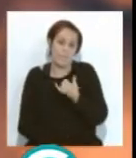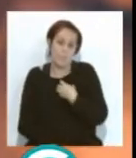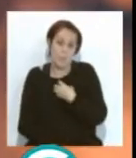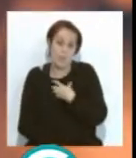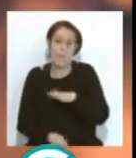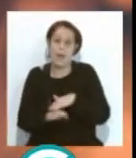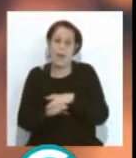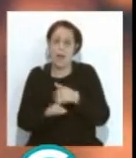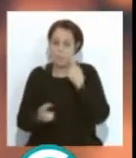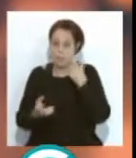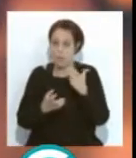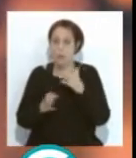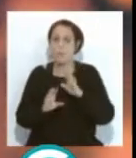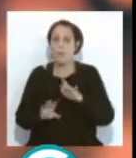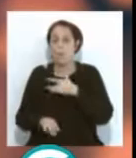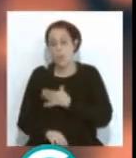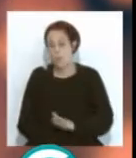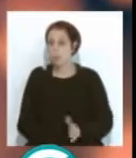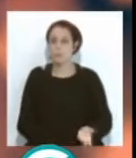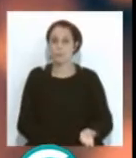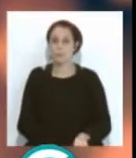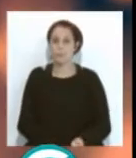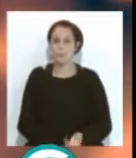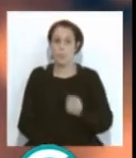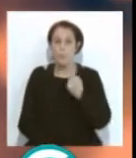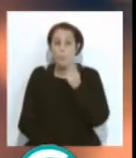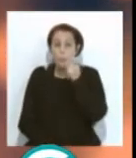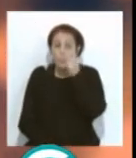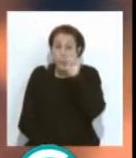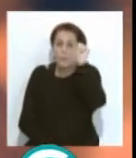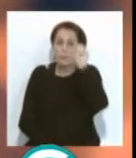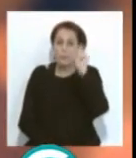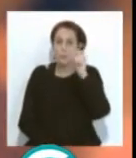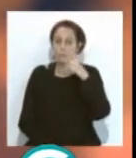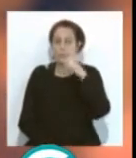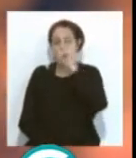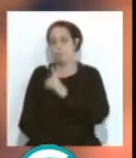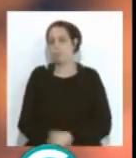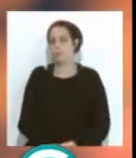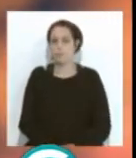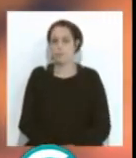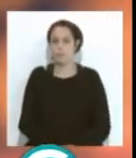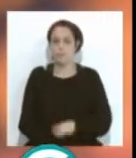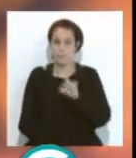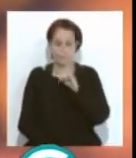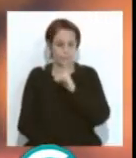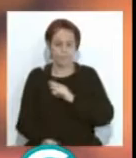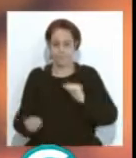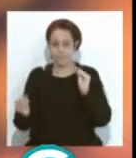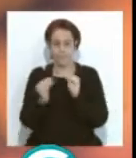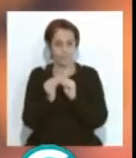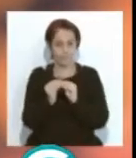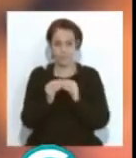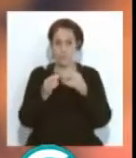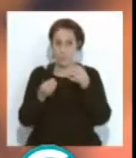que notemos eso, pero bueno, por lo menos es una puntita. No sé. Sí, completamente. Yo siempre,